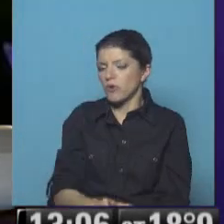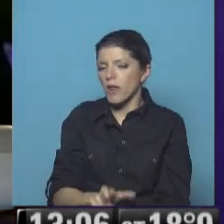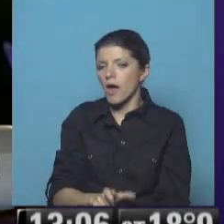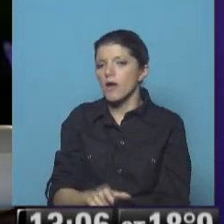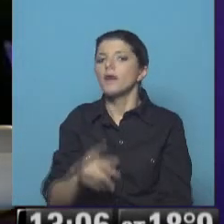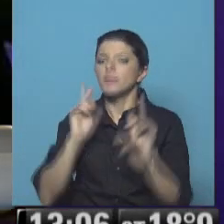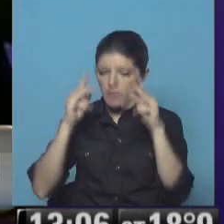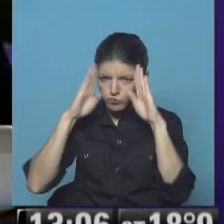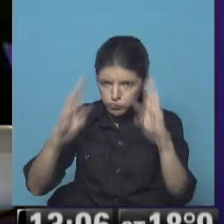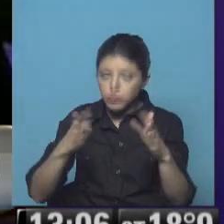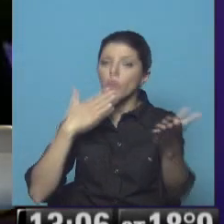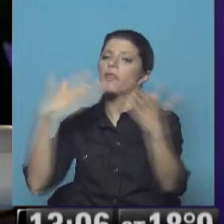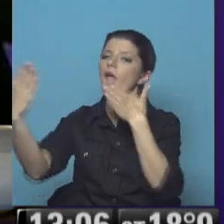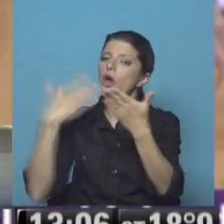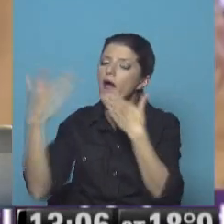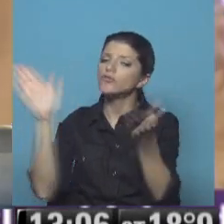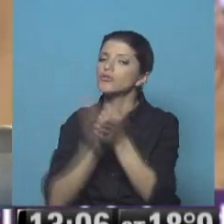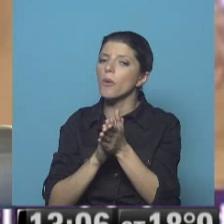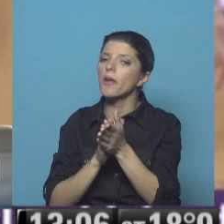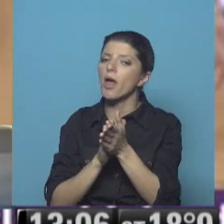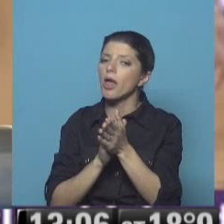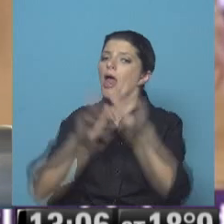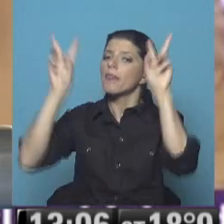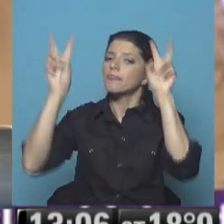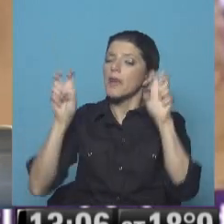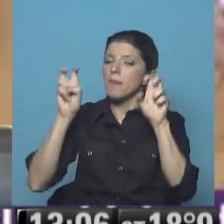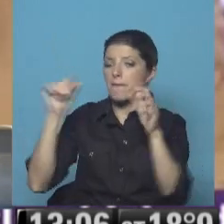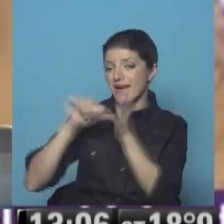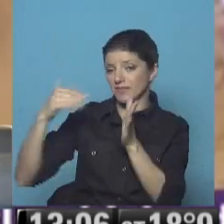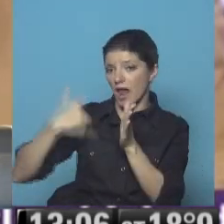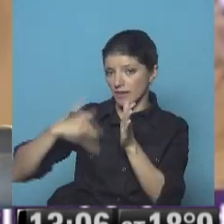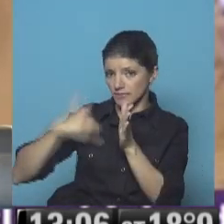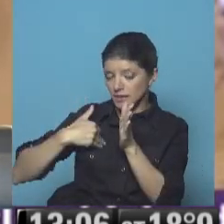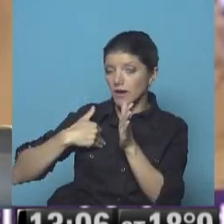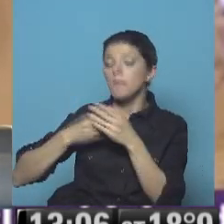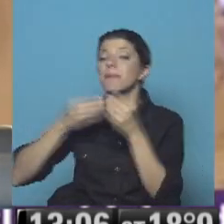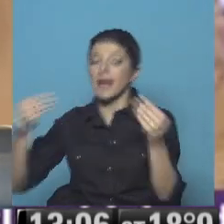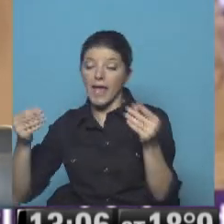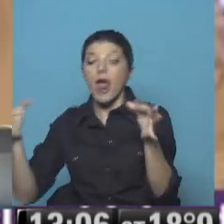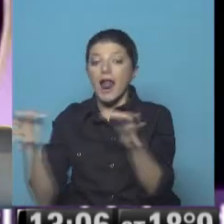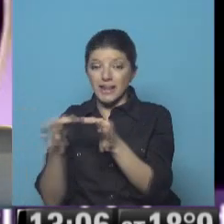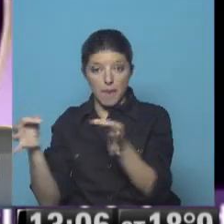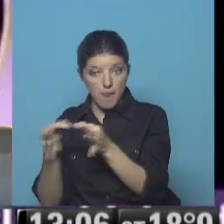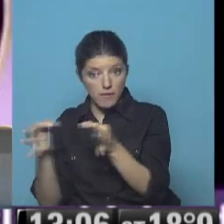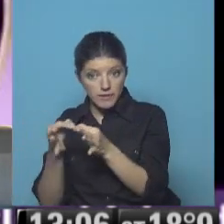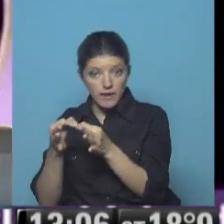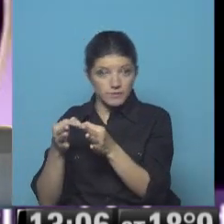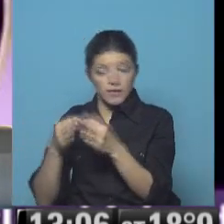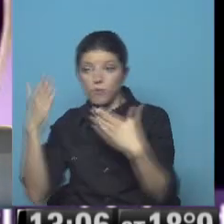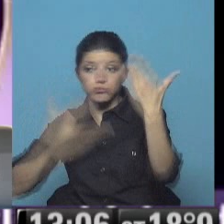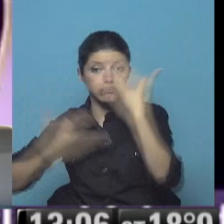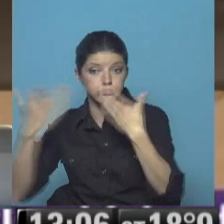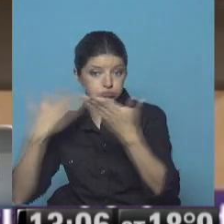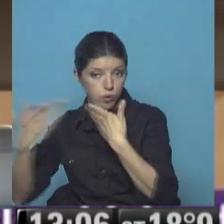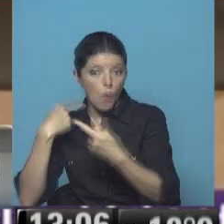además un diálogo abierto en relación bilateral con la Argentina con voluntad manifiesta de una administración compartida en las Islas